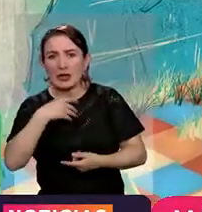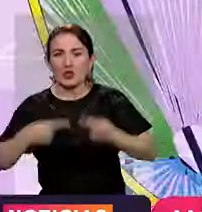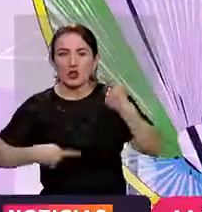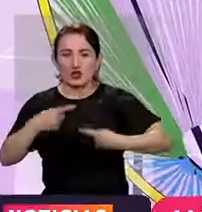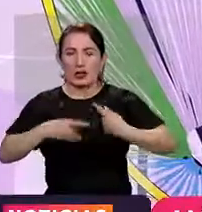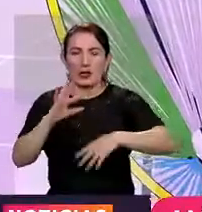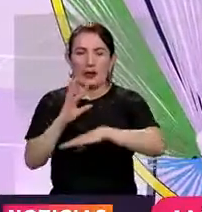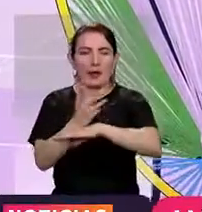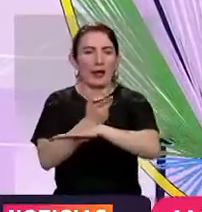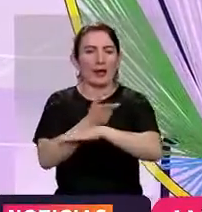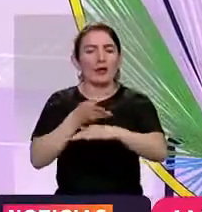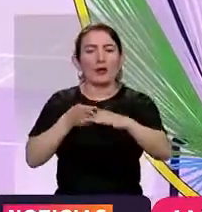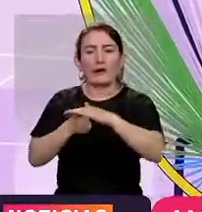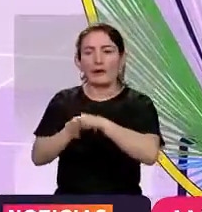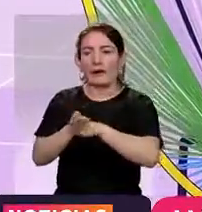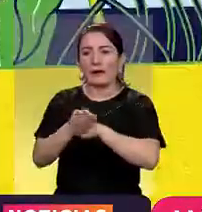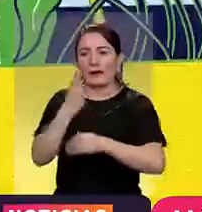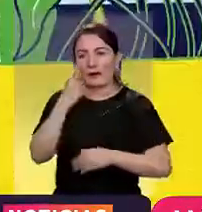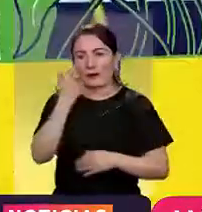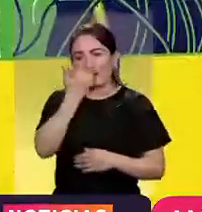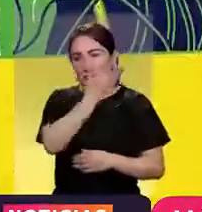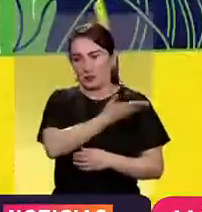de arte pueden ingresar al link que aparece en pantalla.